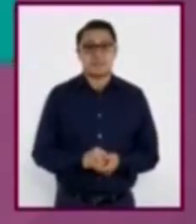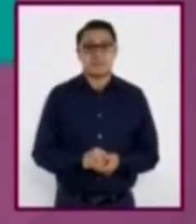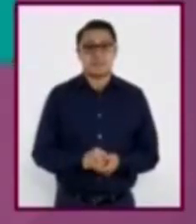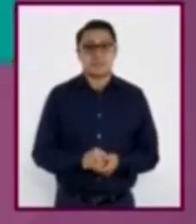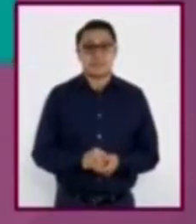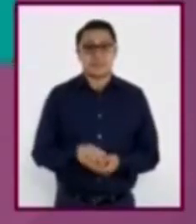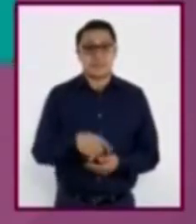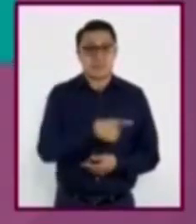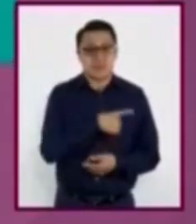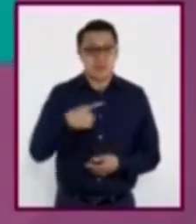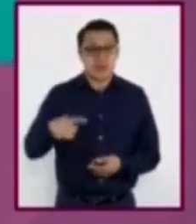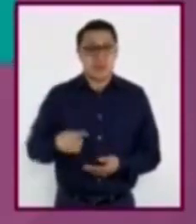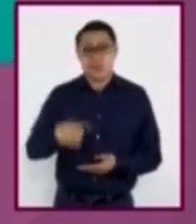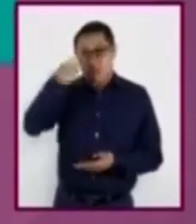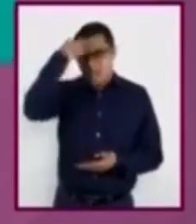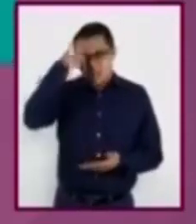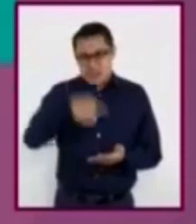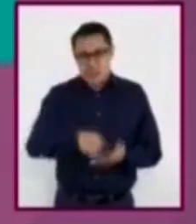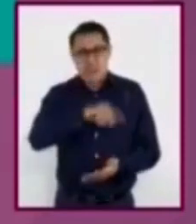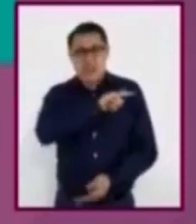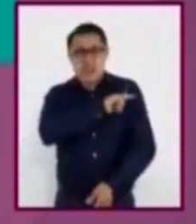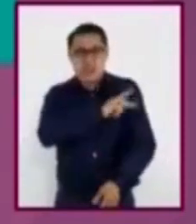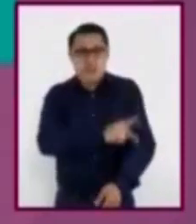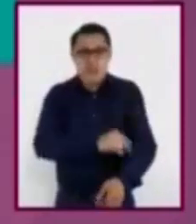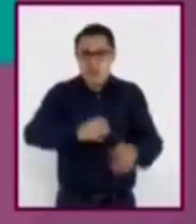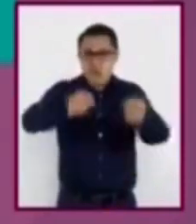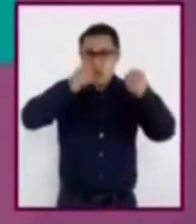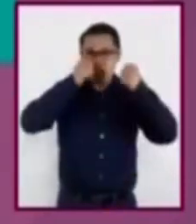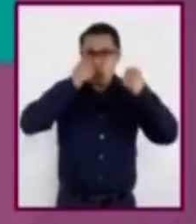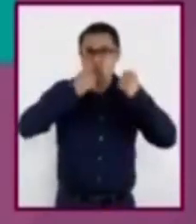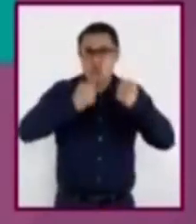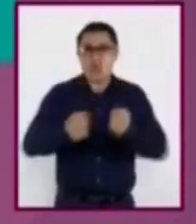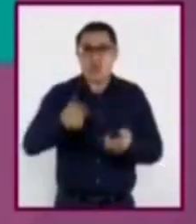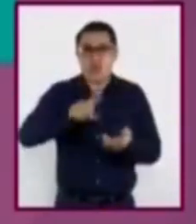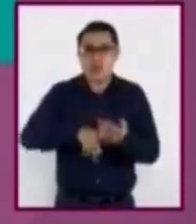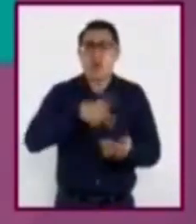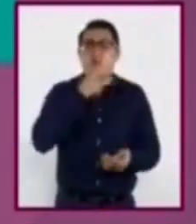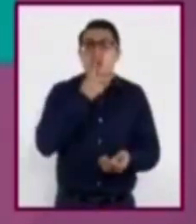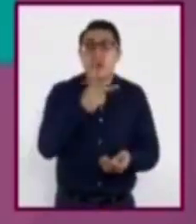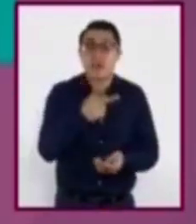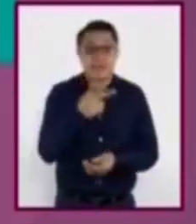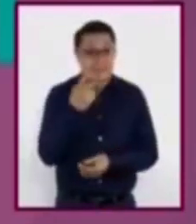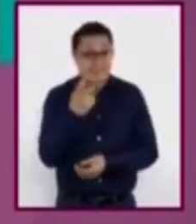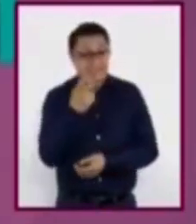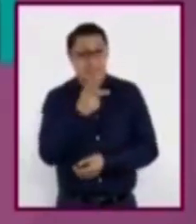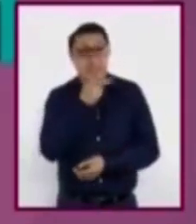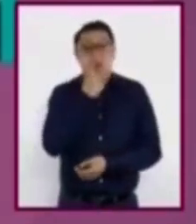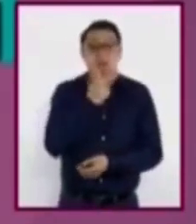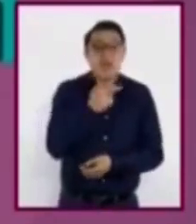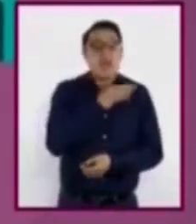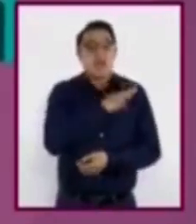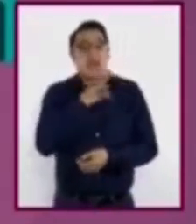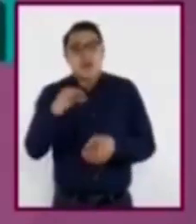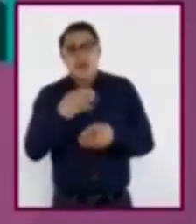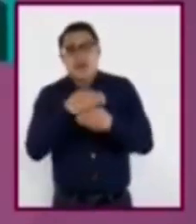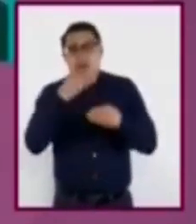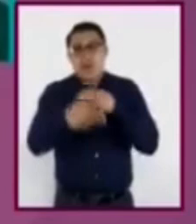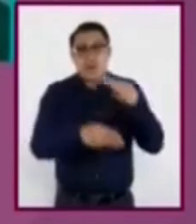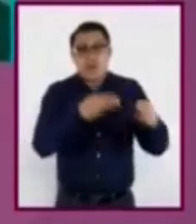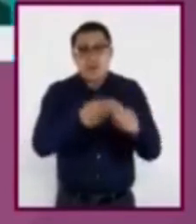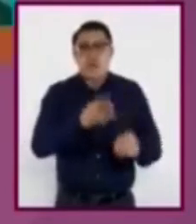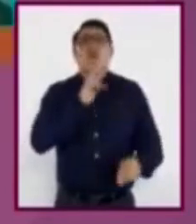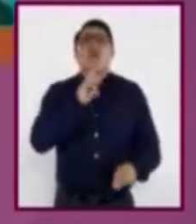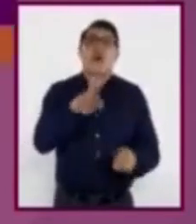Debemos creer en el poder y la fuerza de nuestras palabras. Nuestras palabras pueden cambiar el mundo.